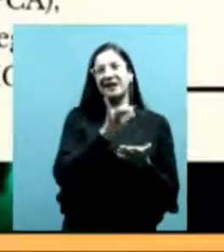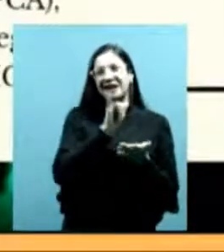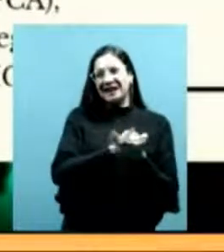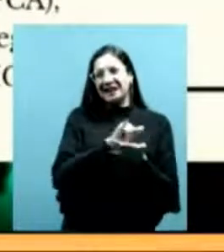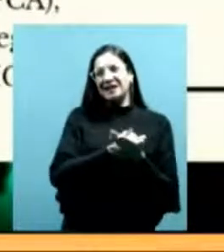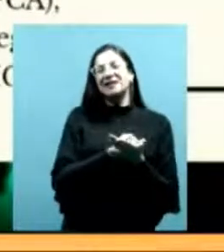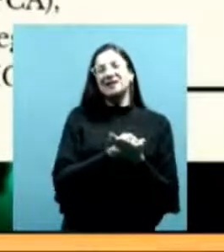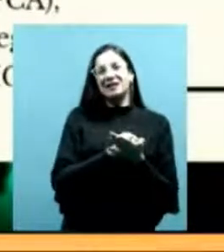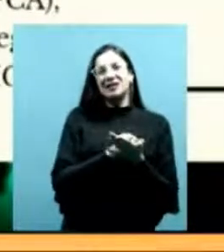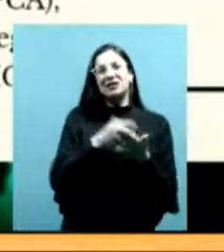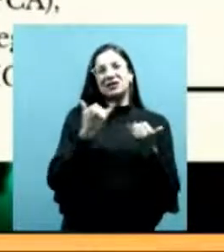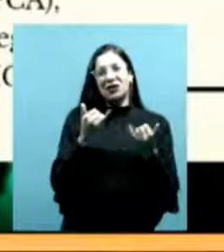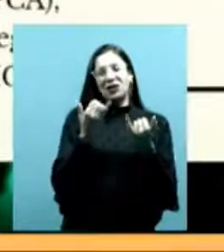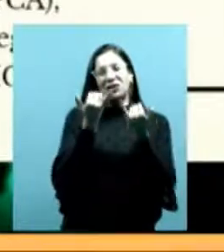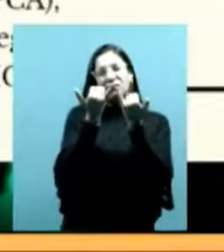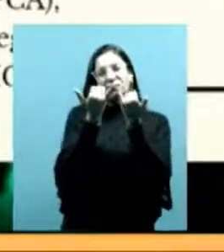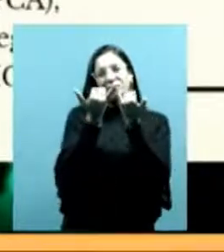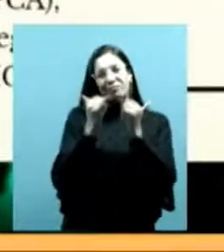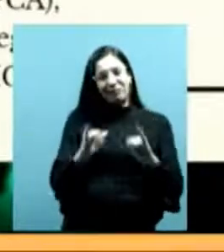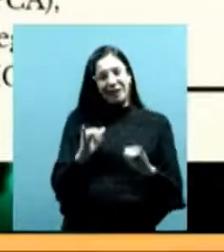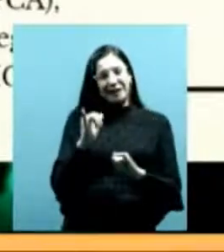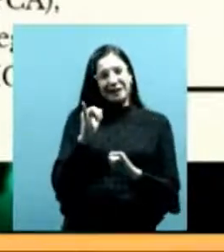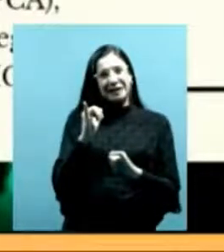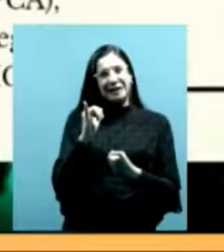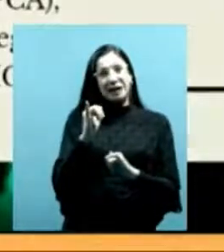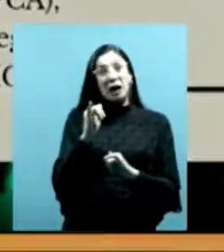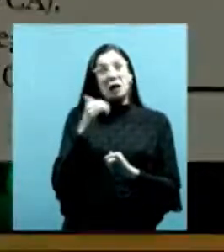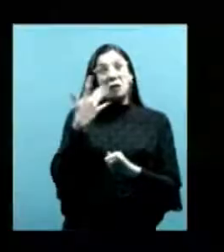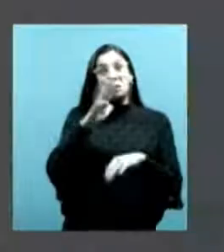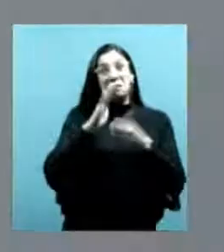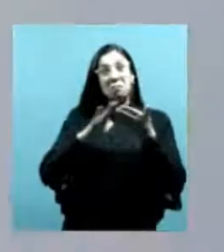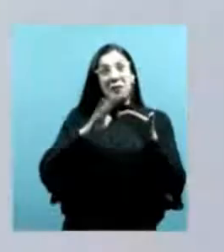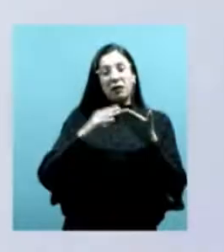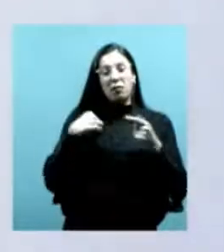finalizo la exposición perdón si me extendí unos minutos